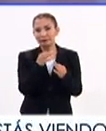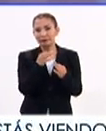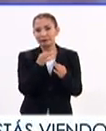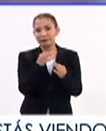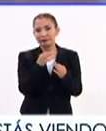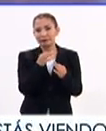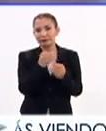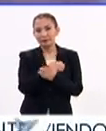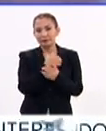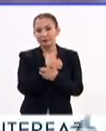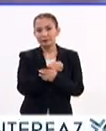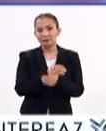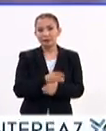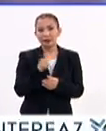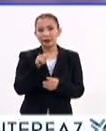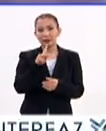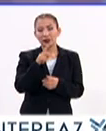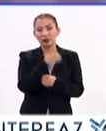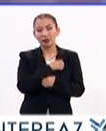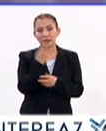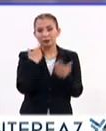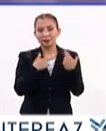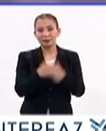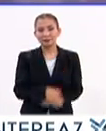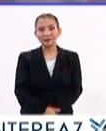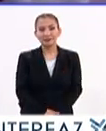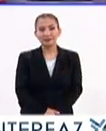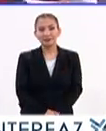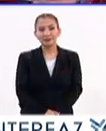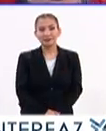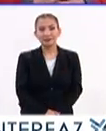de Educación en Televisión Educativa. Regresamos.